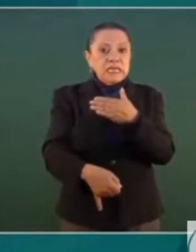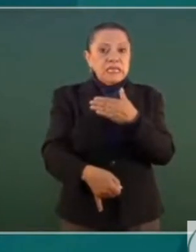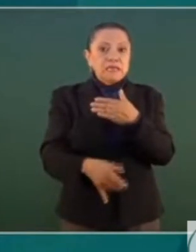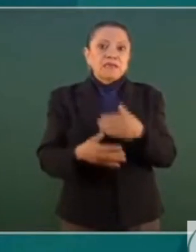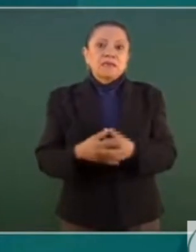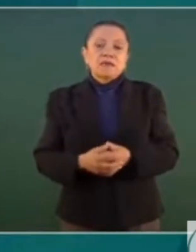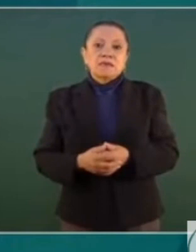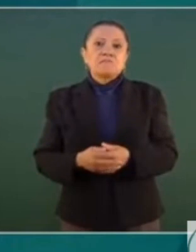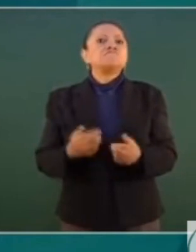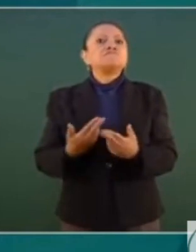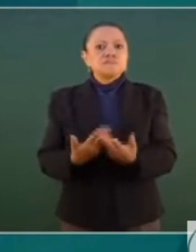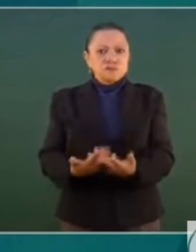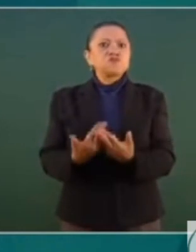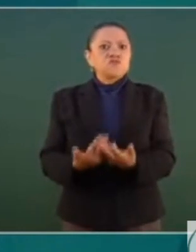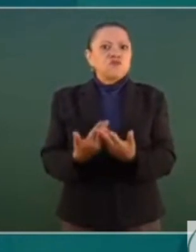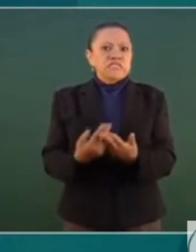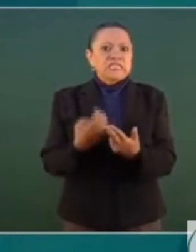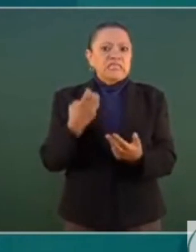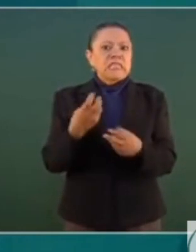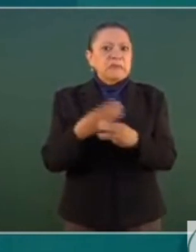suficiente litio.